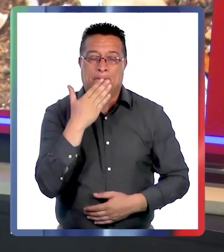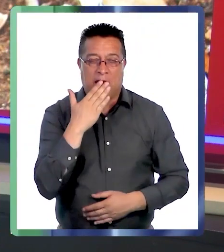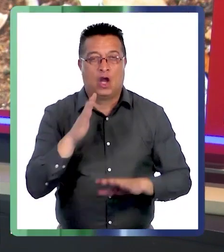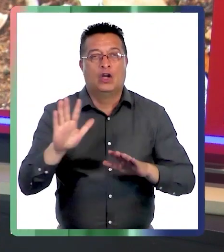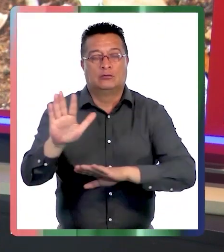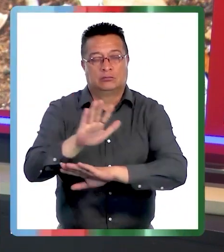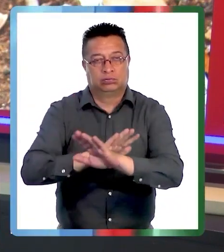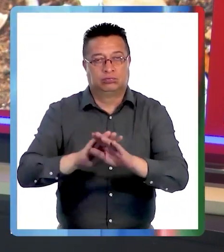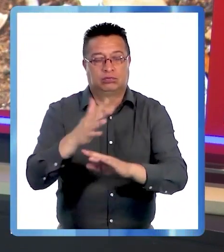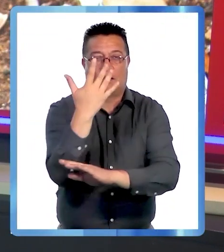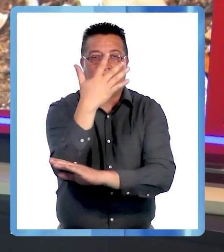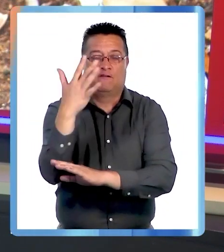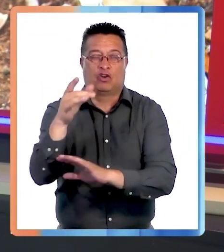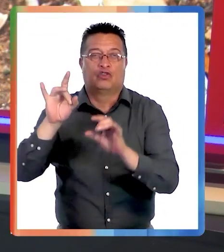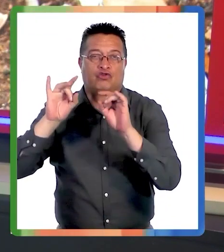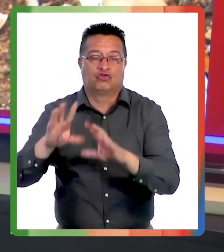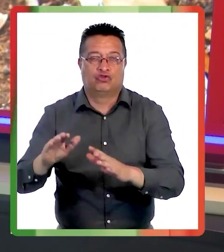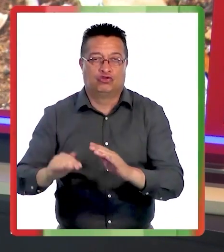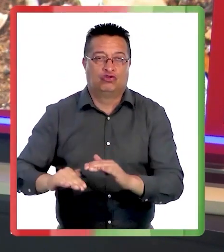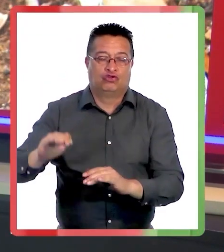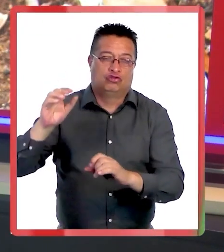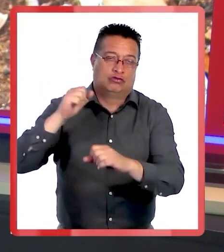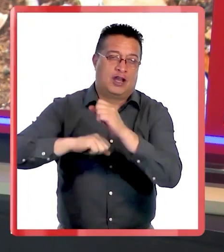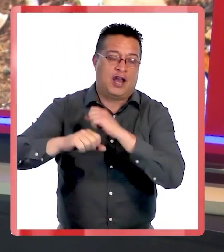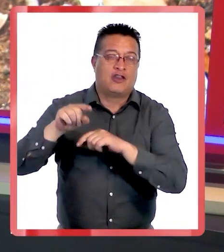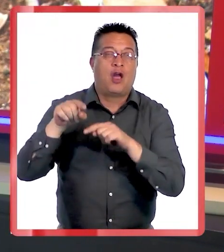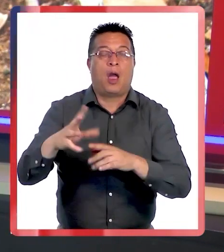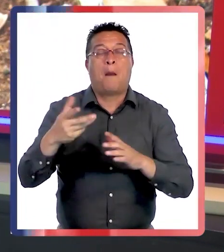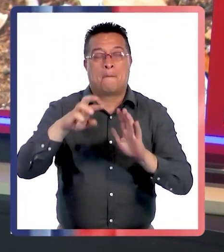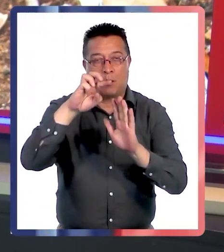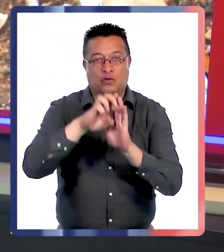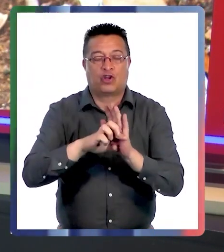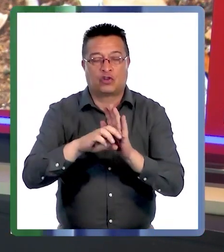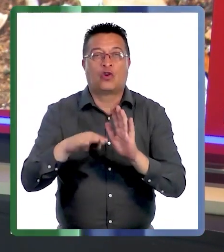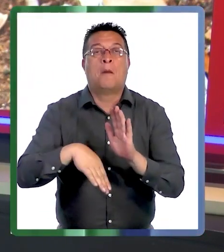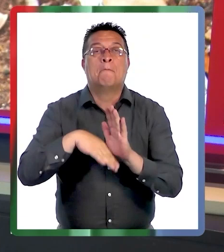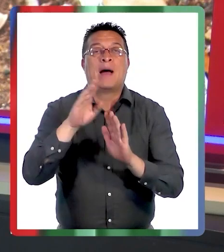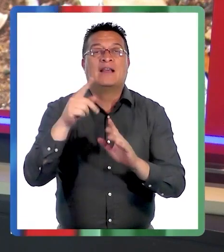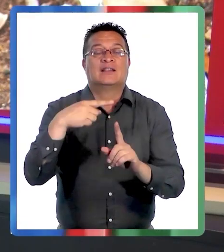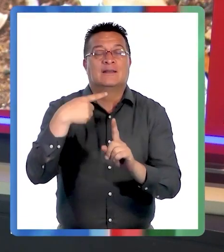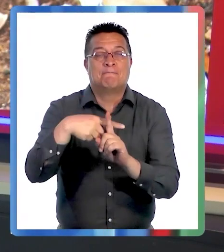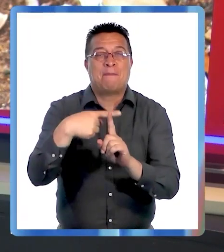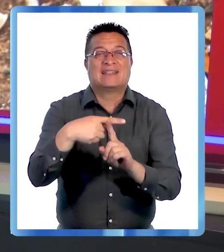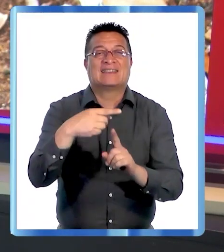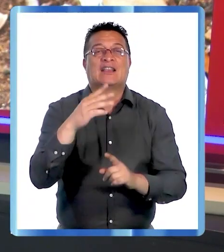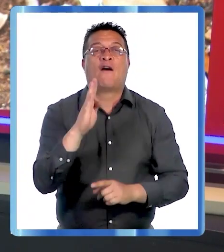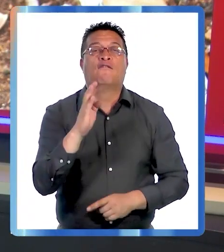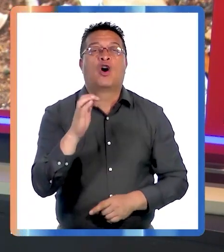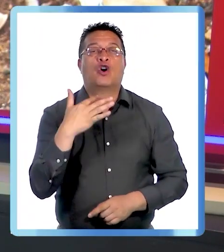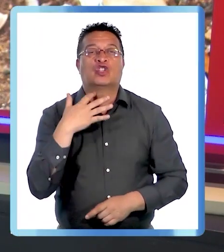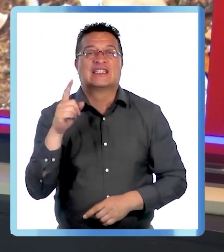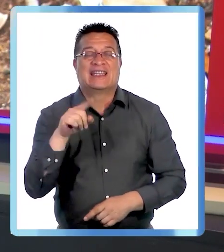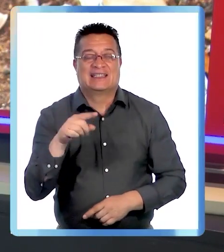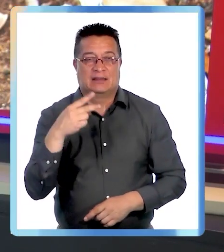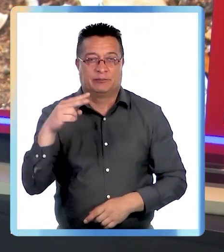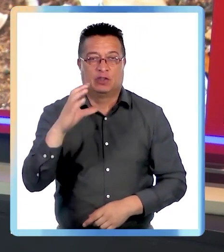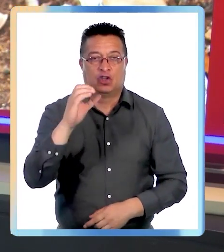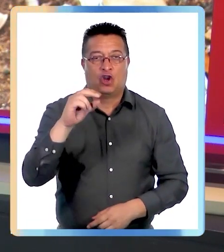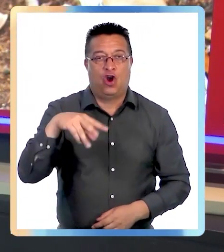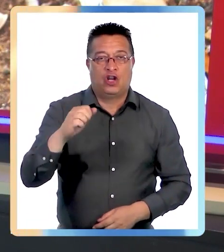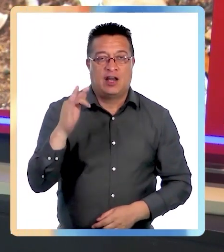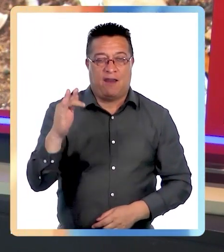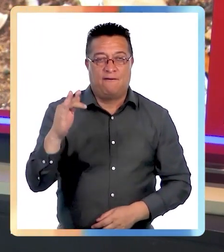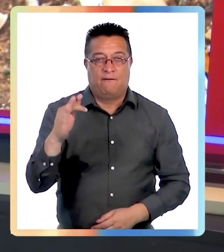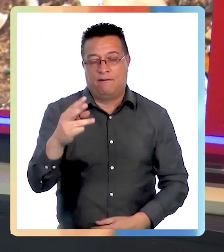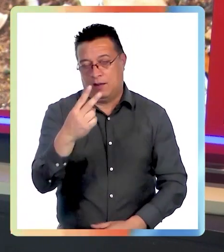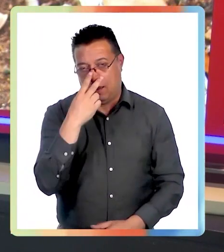protección del bosque nativo en colaboración del proyecto Más Bosques de CONAF. Desde Universidad Autónoma TV